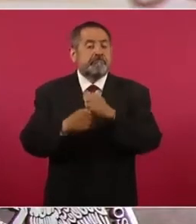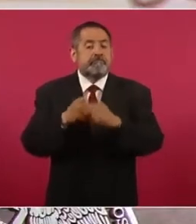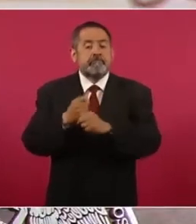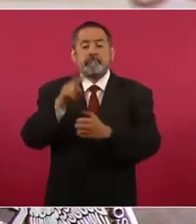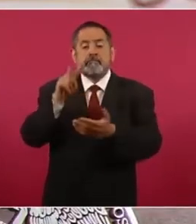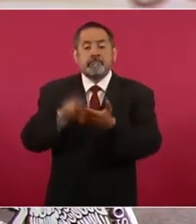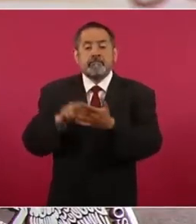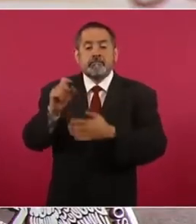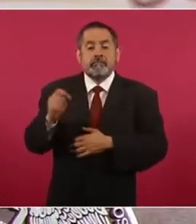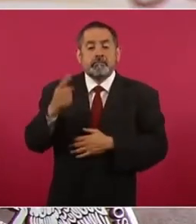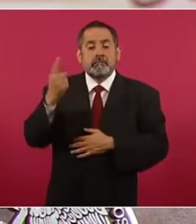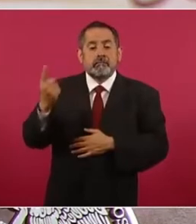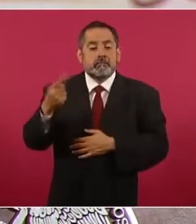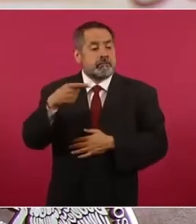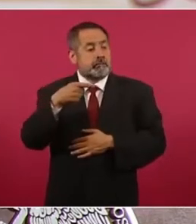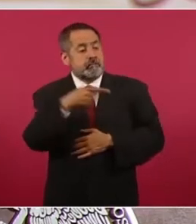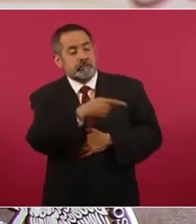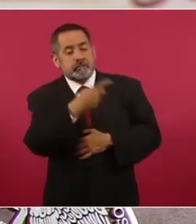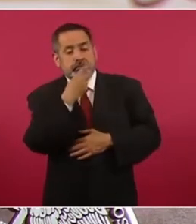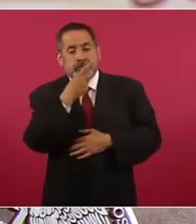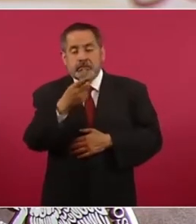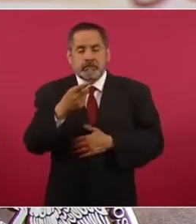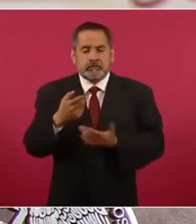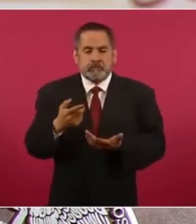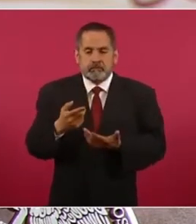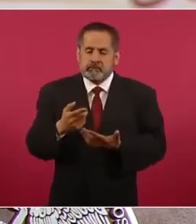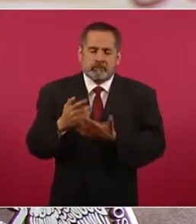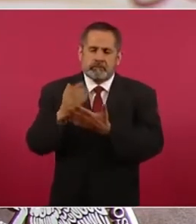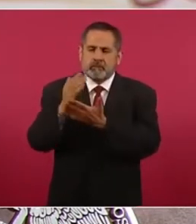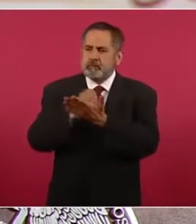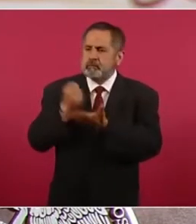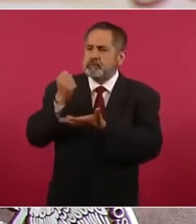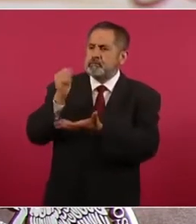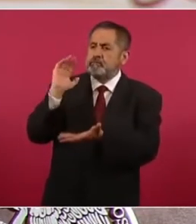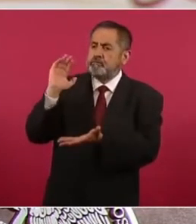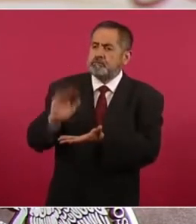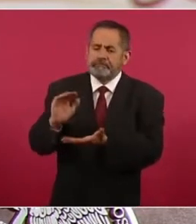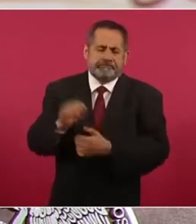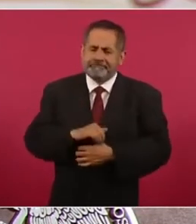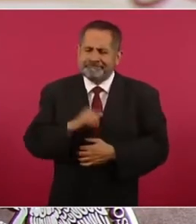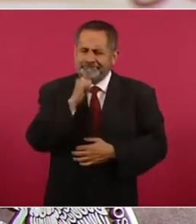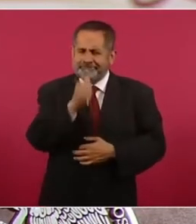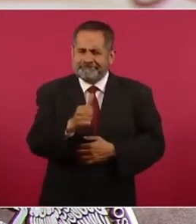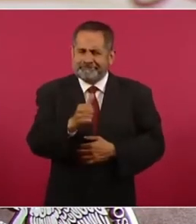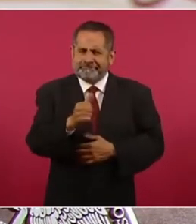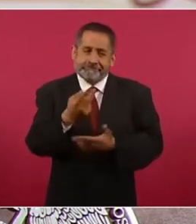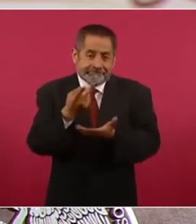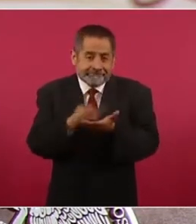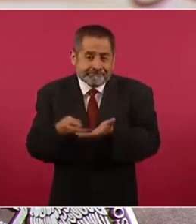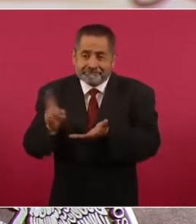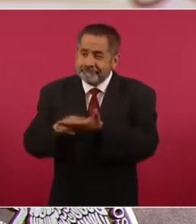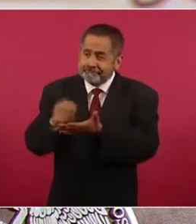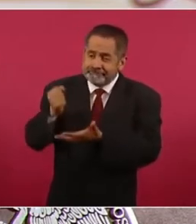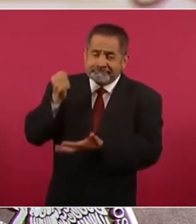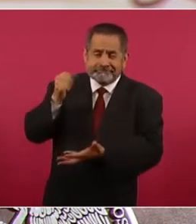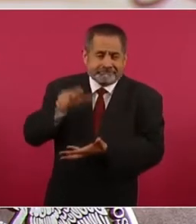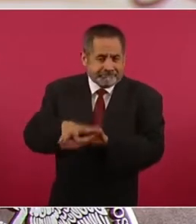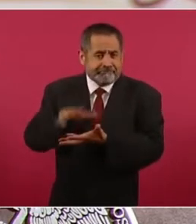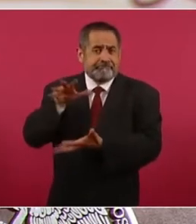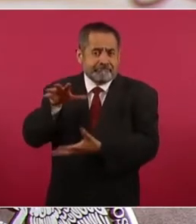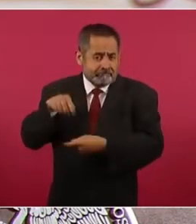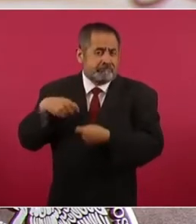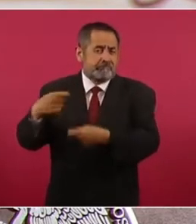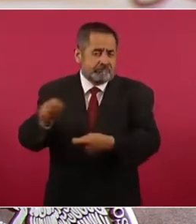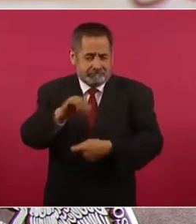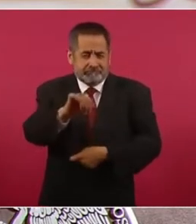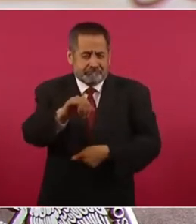no hubo una disminución al presupuesto, sino todo lo contrario. Se invirtieron más